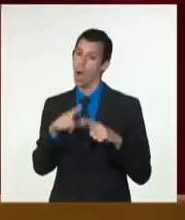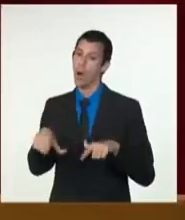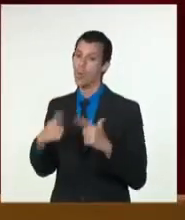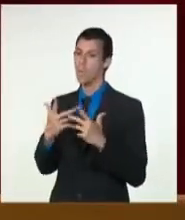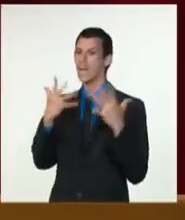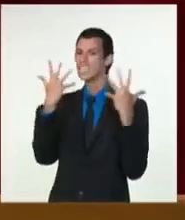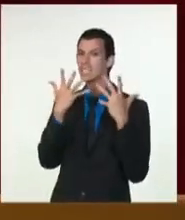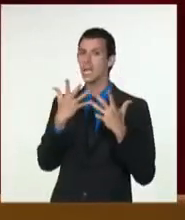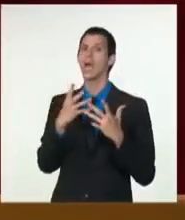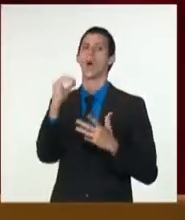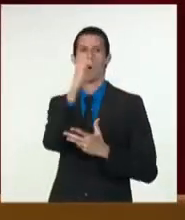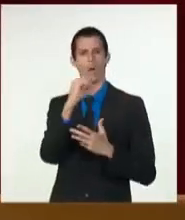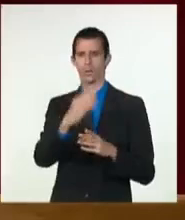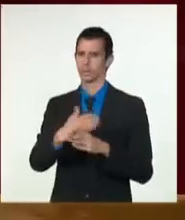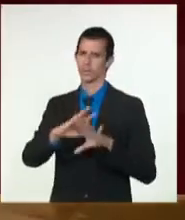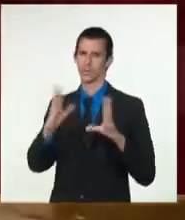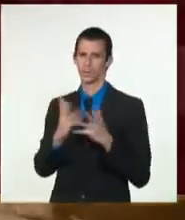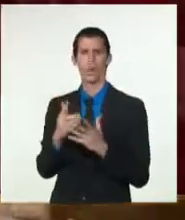juvenil.